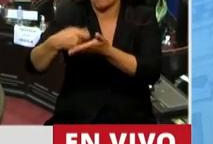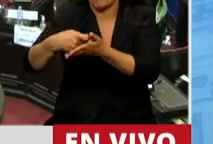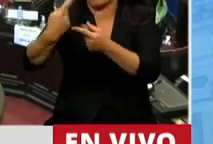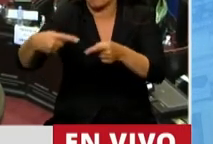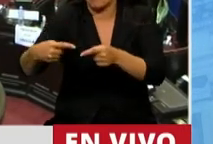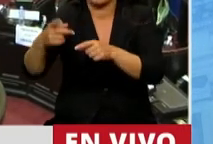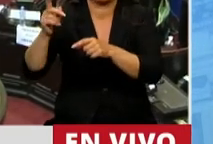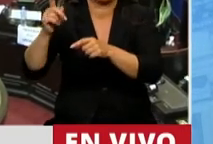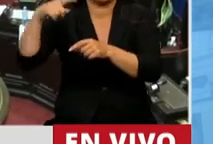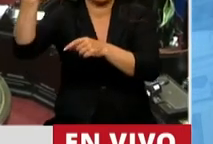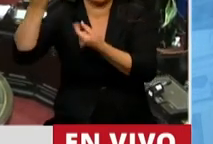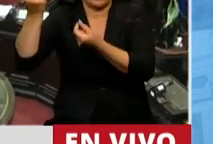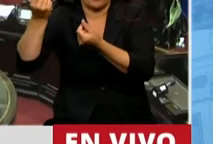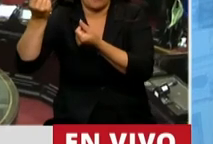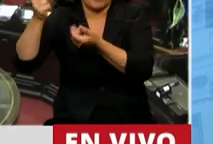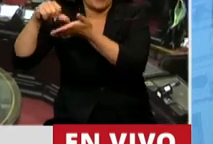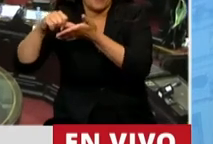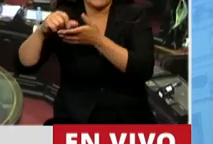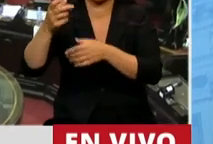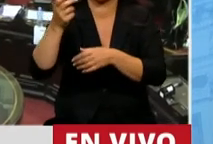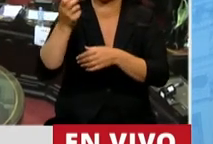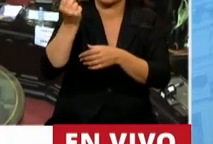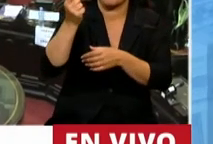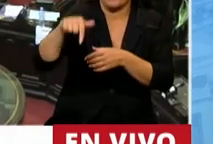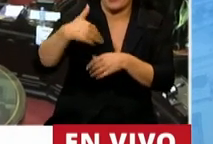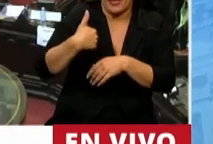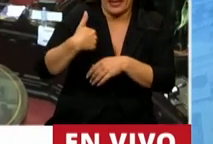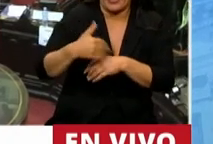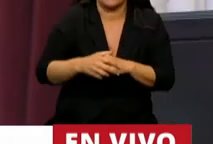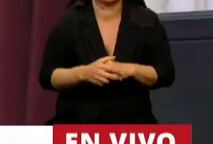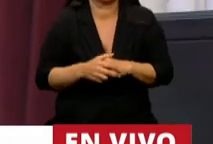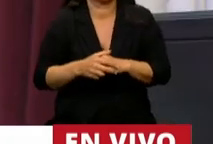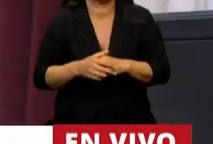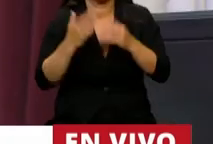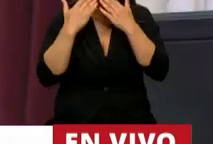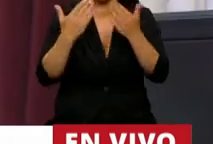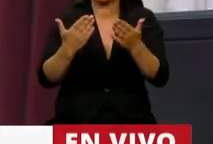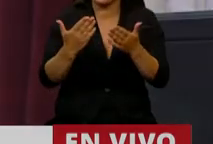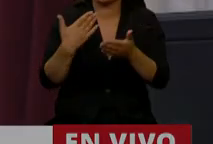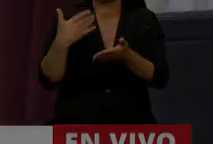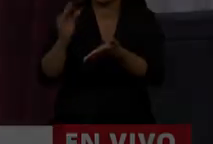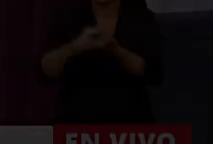y en pesos. Gracias, señor presidente. Muchas gracias, diputado Sarguini.